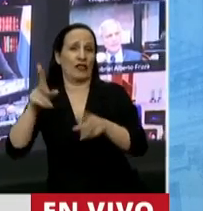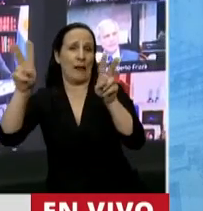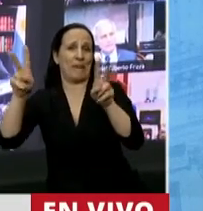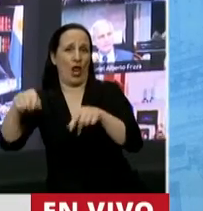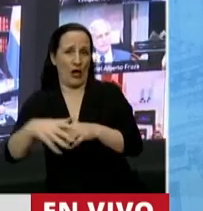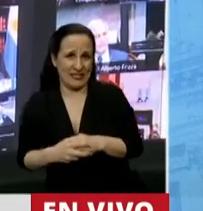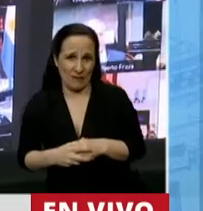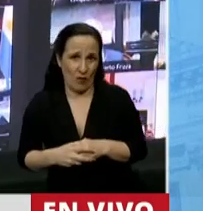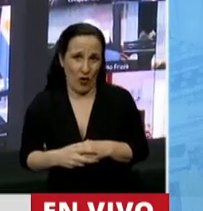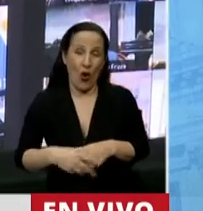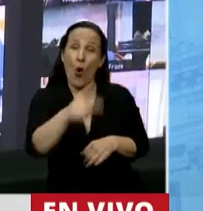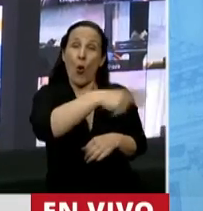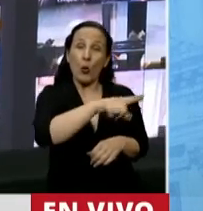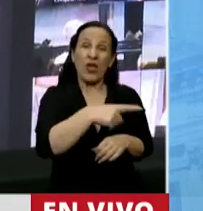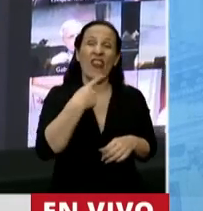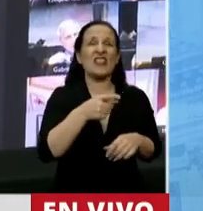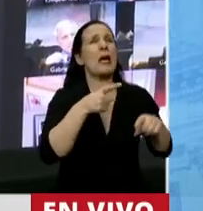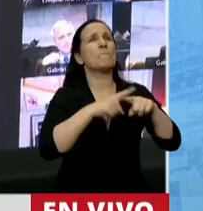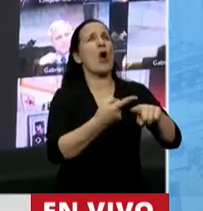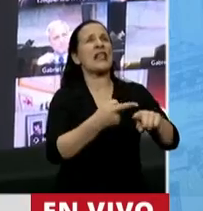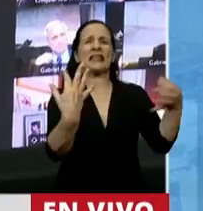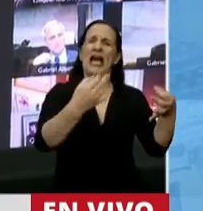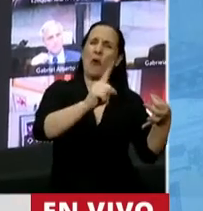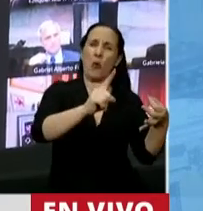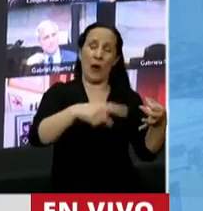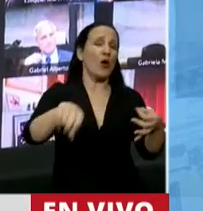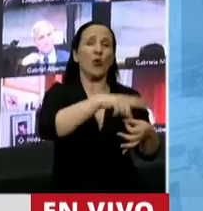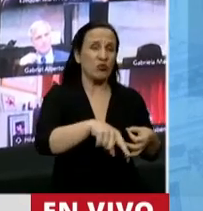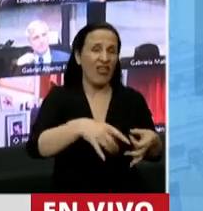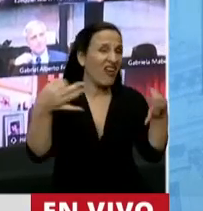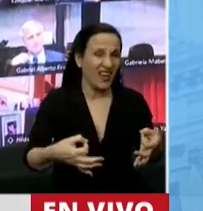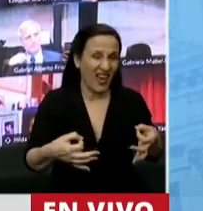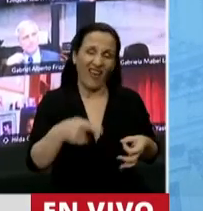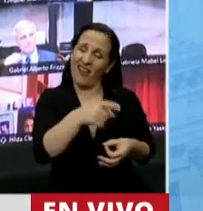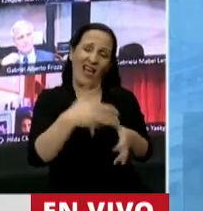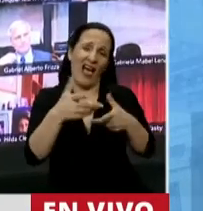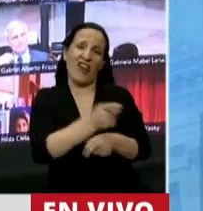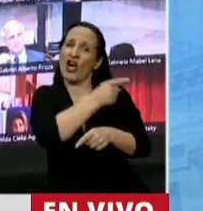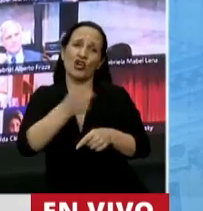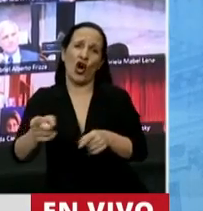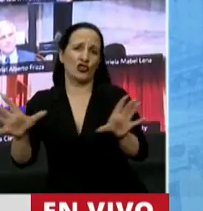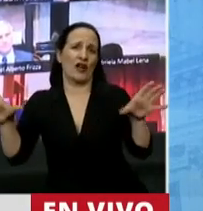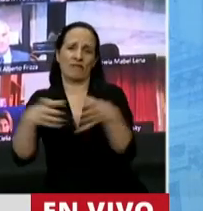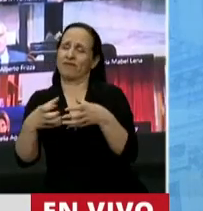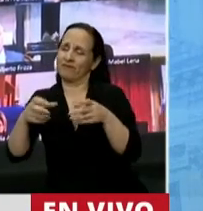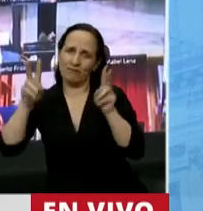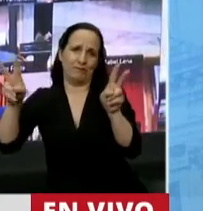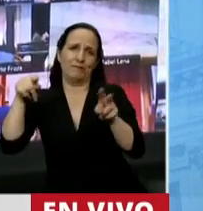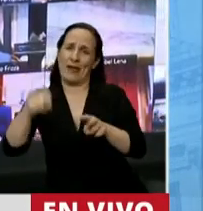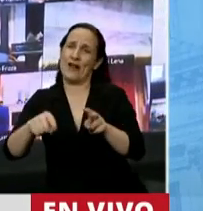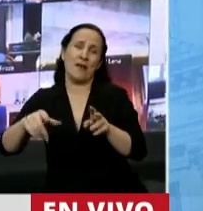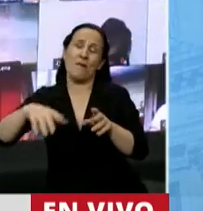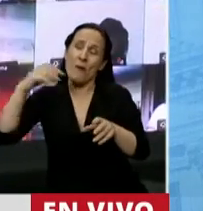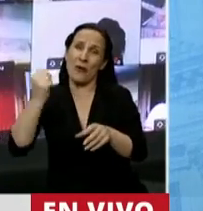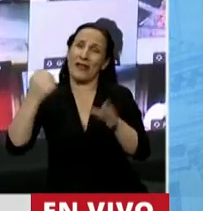Cuando ustedes están denostando a la política, no están haciendo otra cosa que hablar en contra del movimiento nacional y popular más